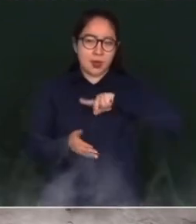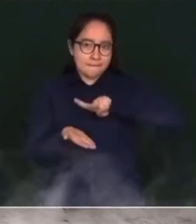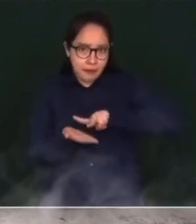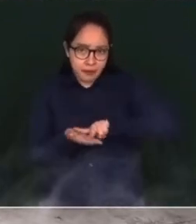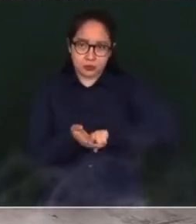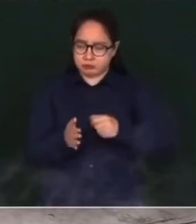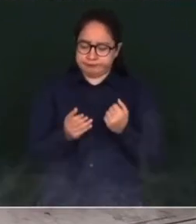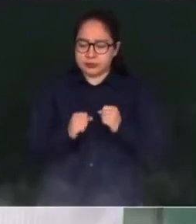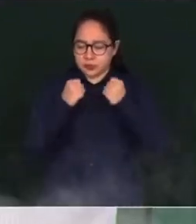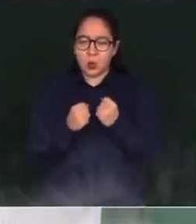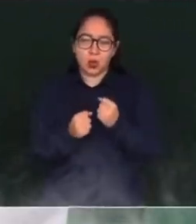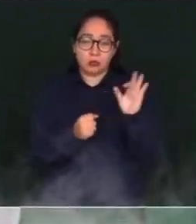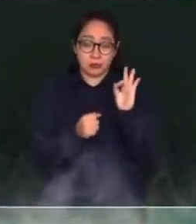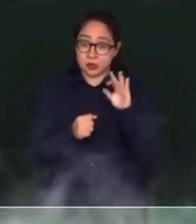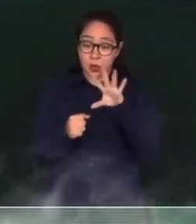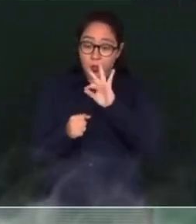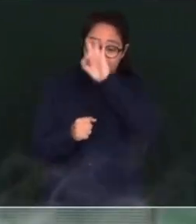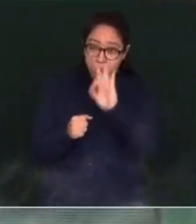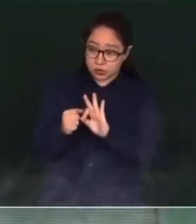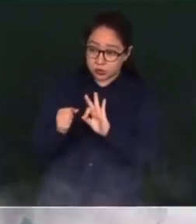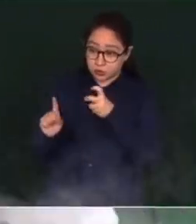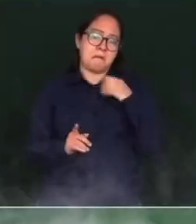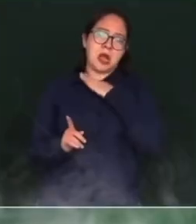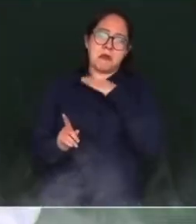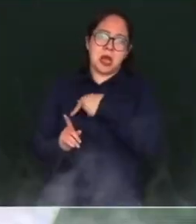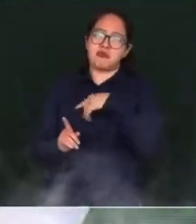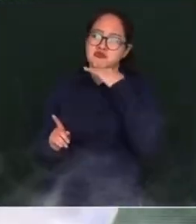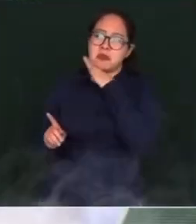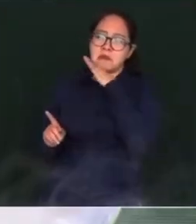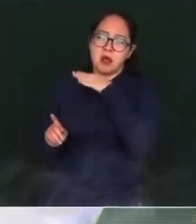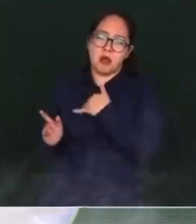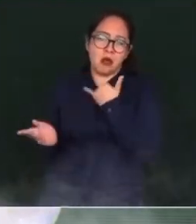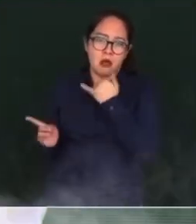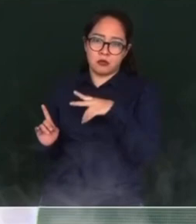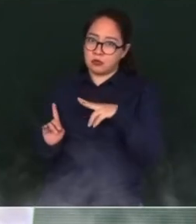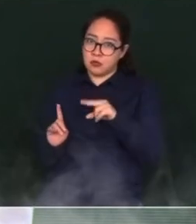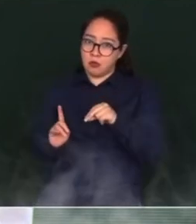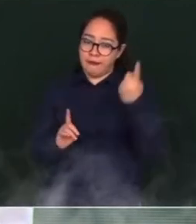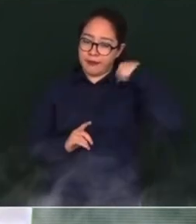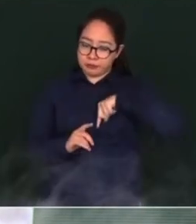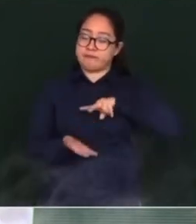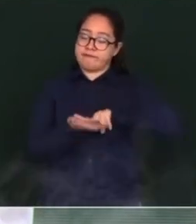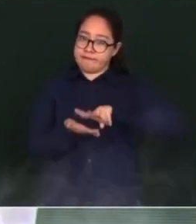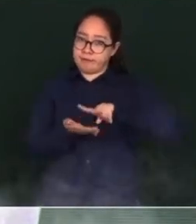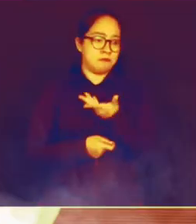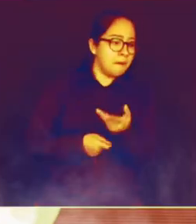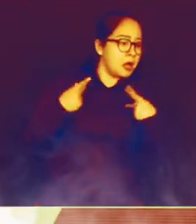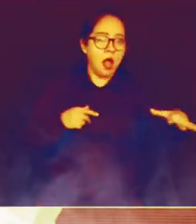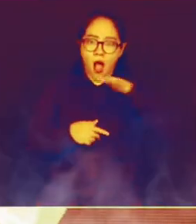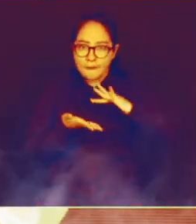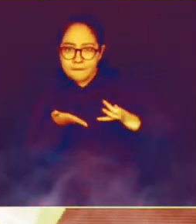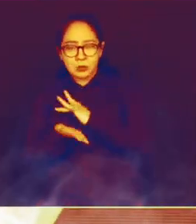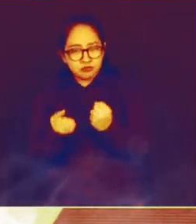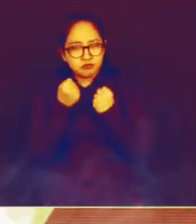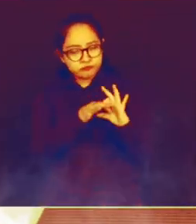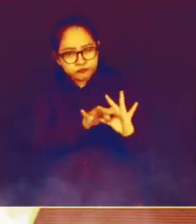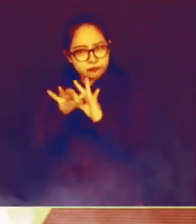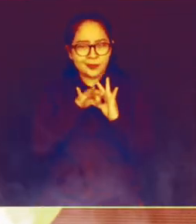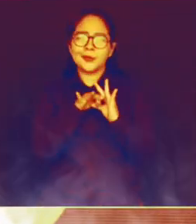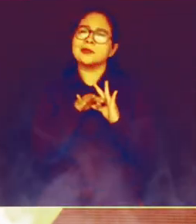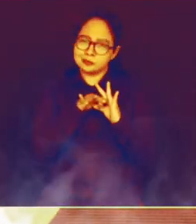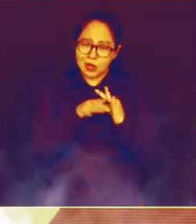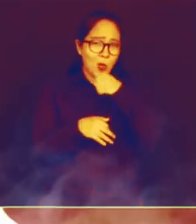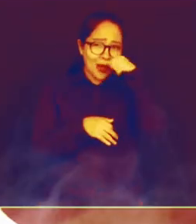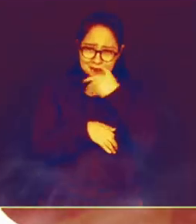que aunque no se llegue al 40%, si pierdo, me voy. Esto no es un asunto nada más legal, es un asunto moral, es un asunto político. Y por eso llamo a que